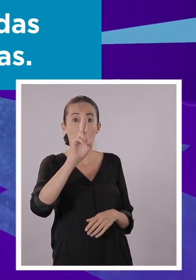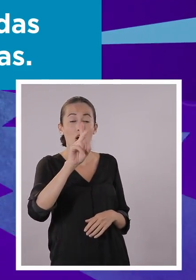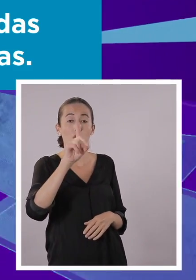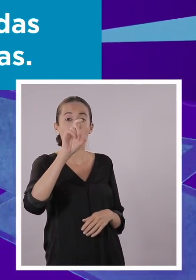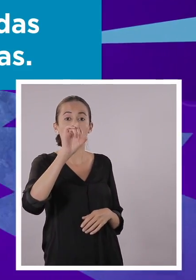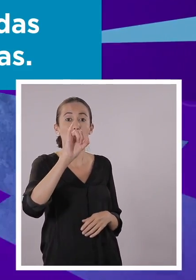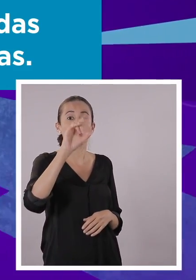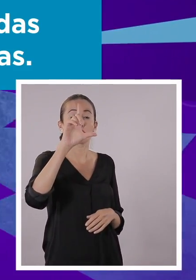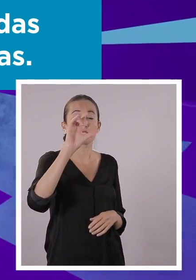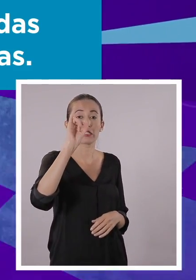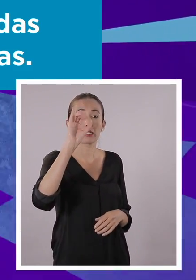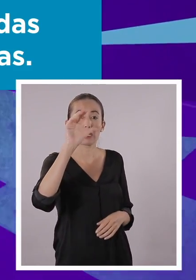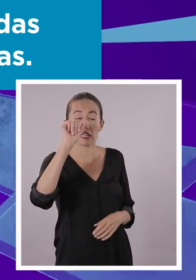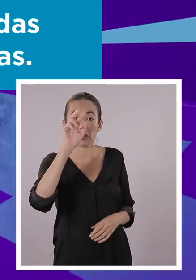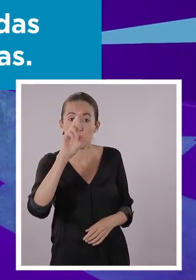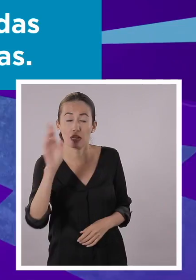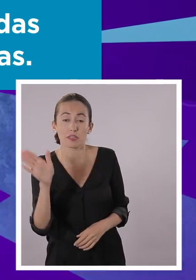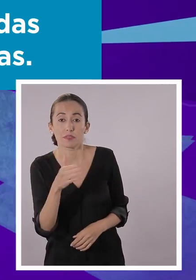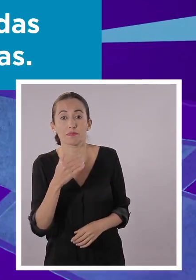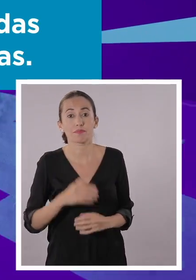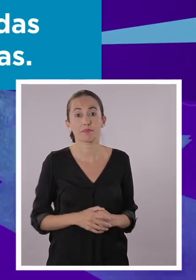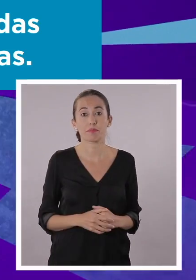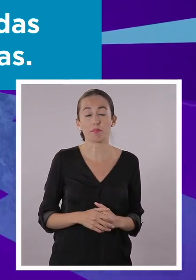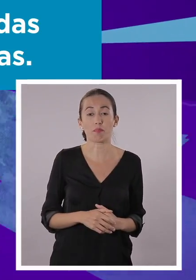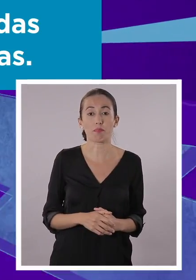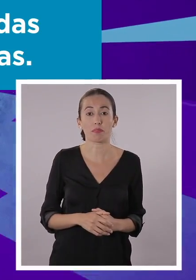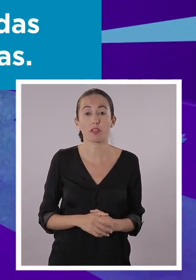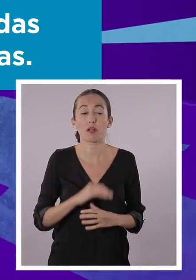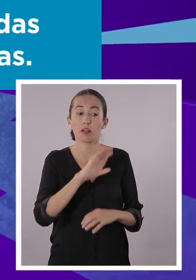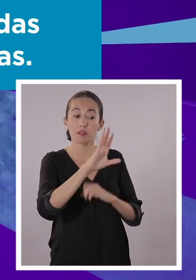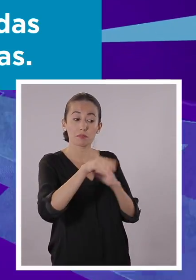Eran. Eran. El verbo ser. Sí, del verbo ser.